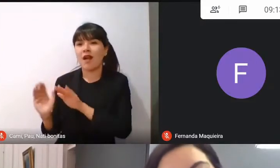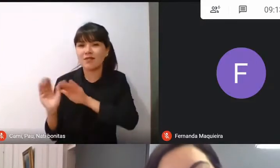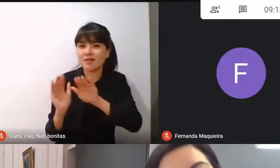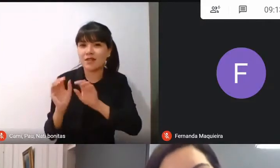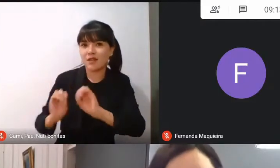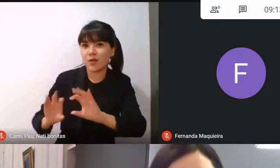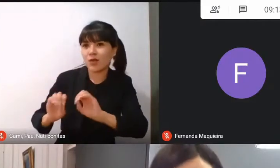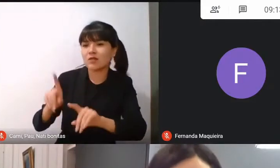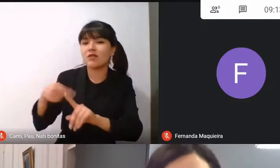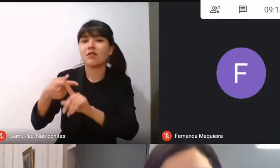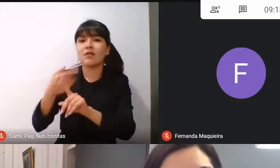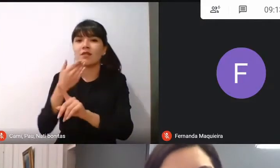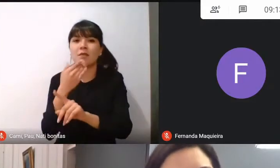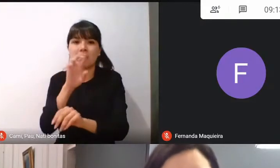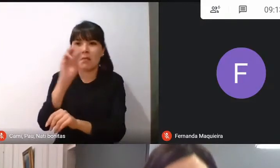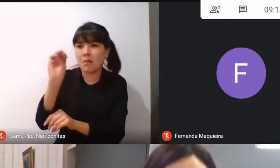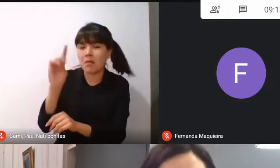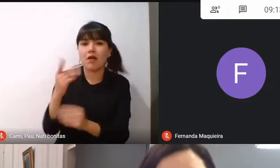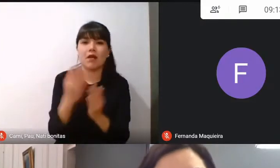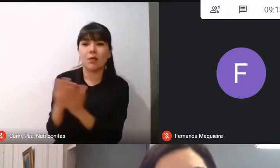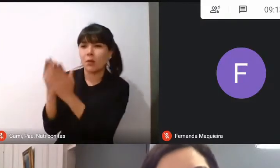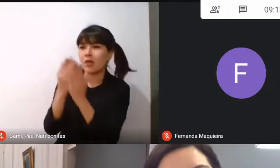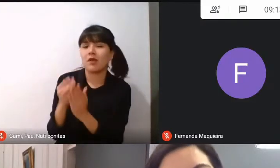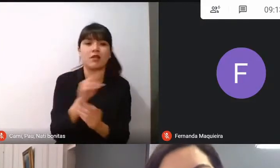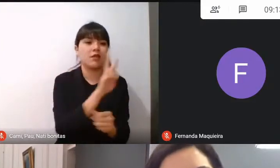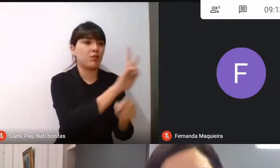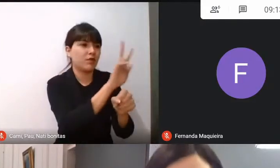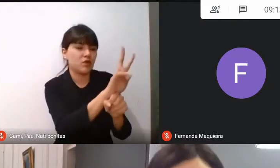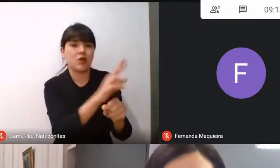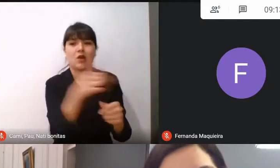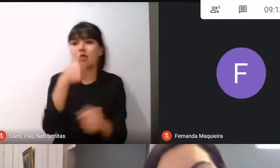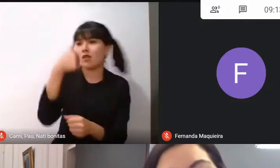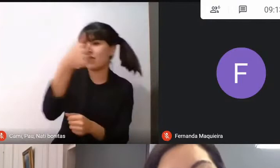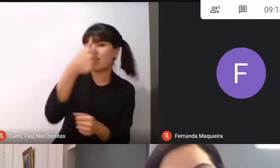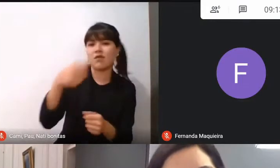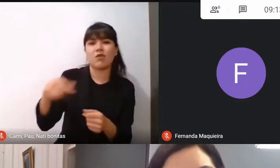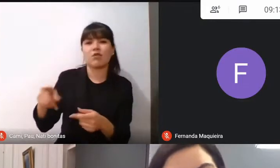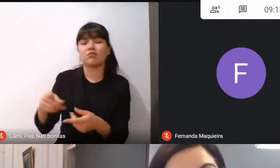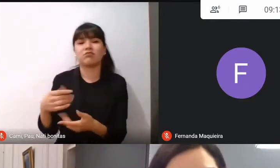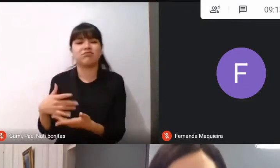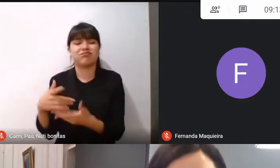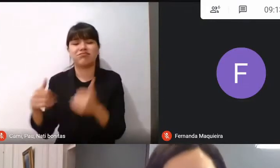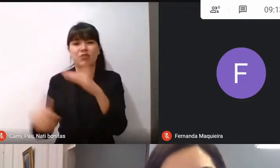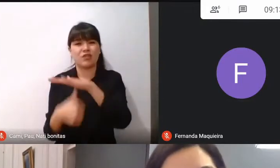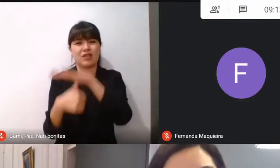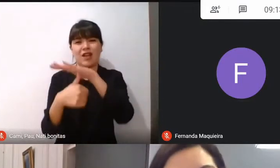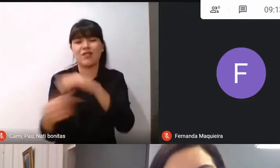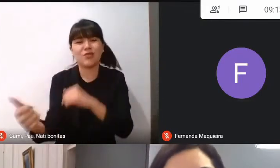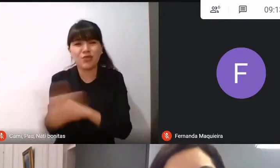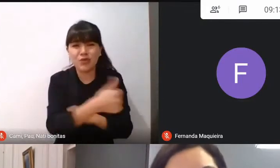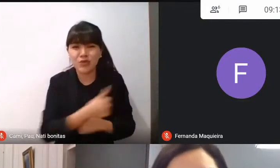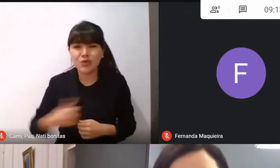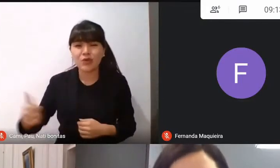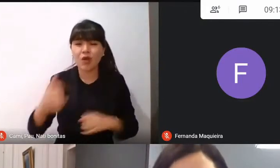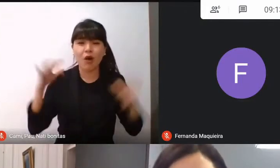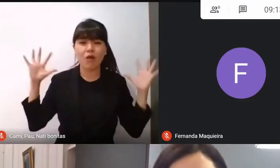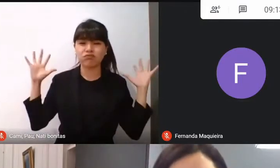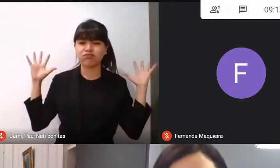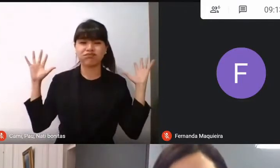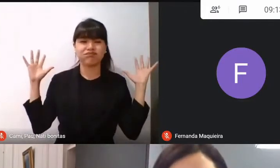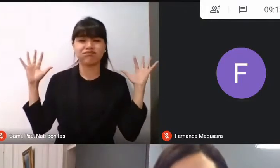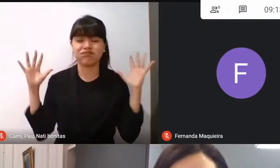estudiantes, los profesores, los directivos, los concejales y que entre todos podamos llegar